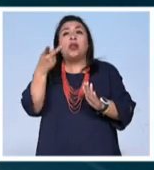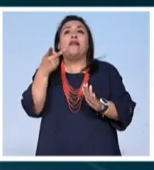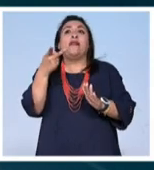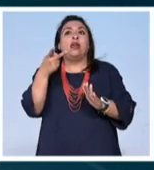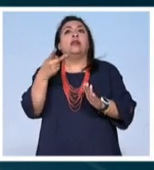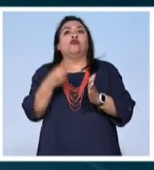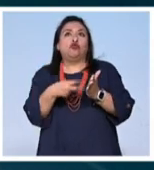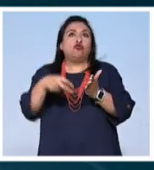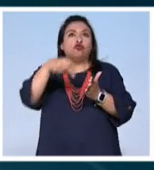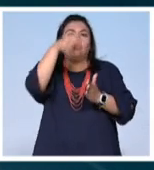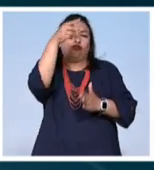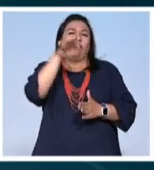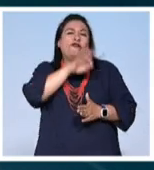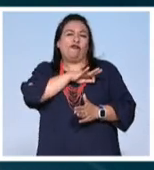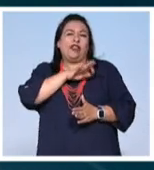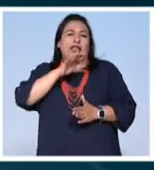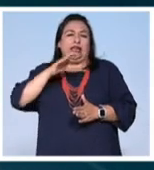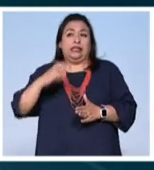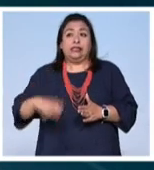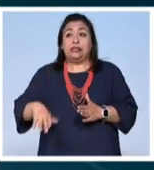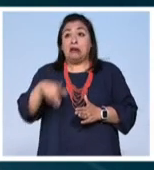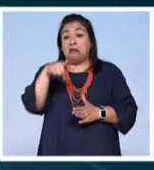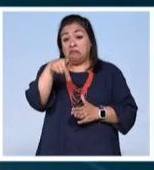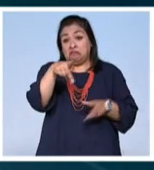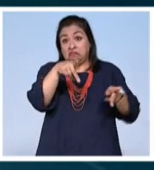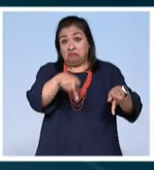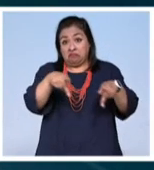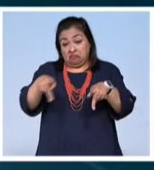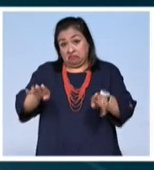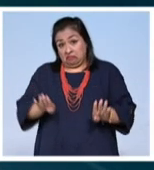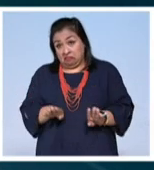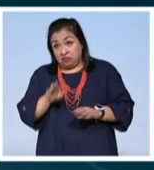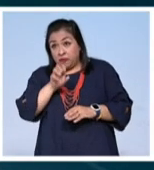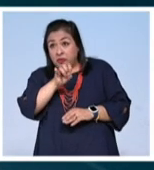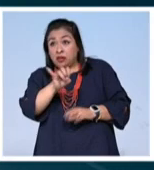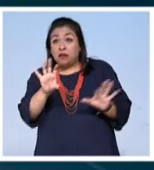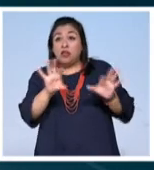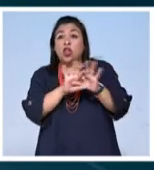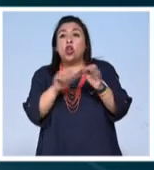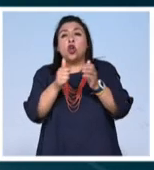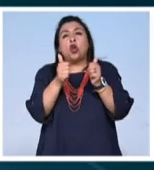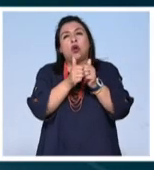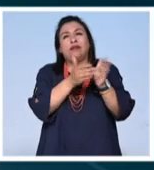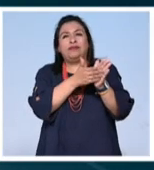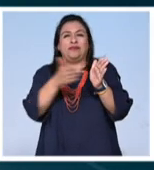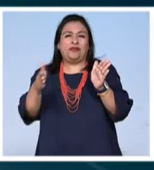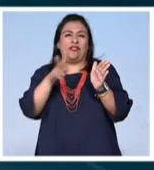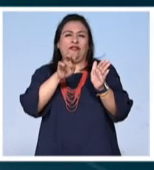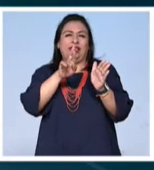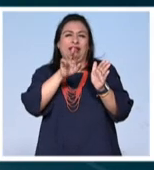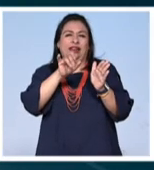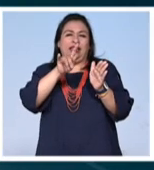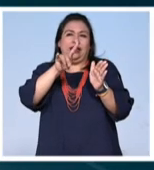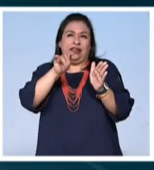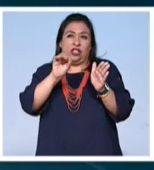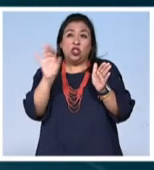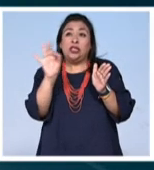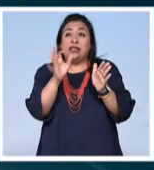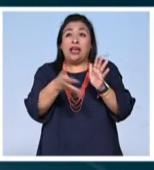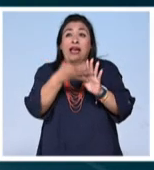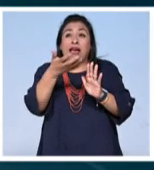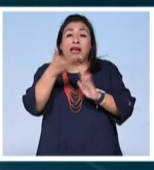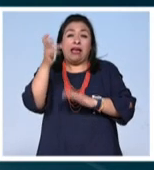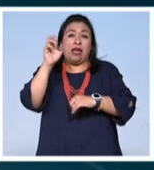cristiana. Posiblemente este cementerio, dadas sus características, corresponde a la edad temprana del virreinato, podría ser una